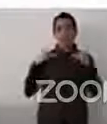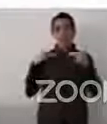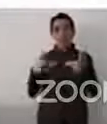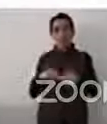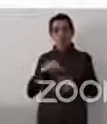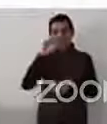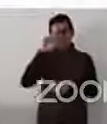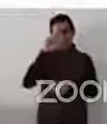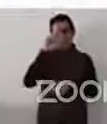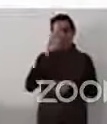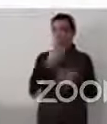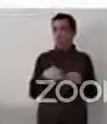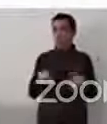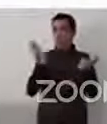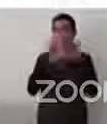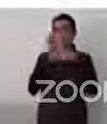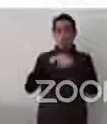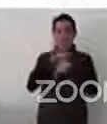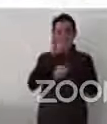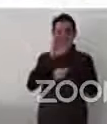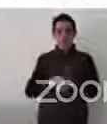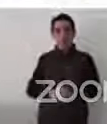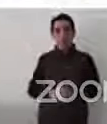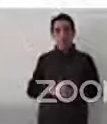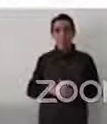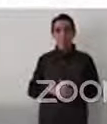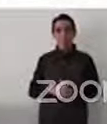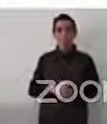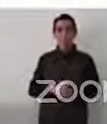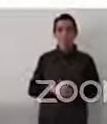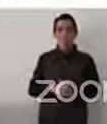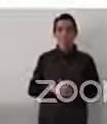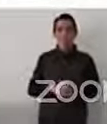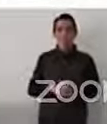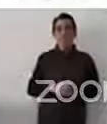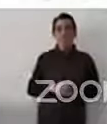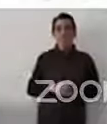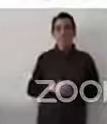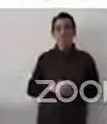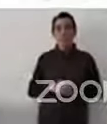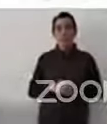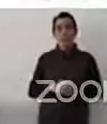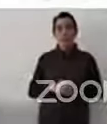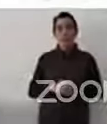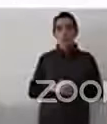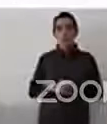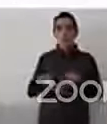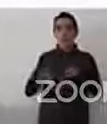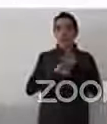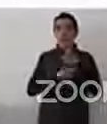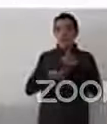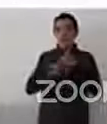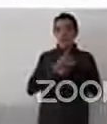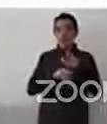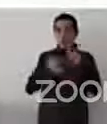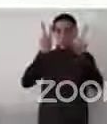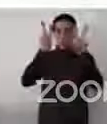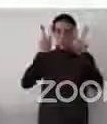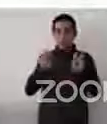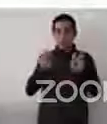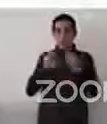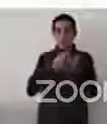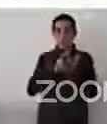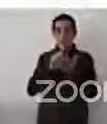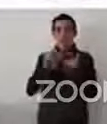Igual, tienes el núcleo duro de derechos humanos, la convención sobre los derechos de las personas con discapacidad,